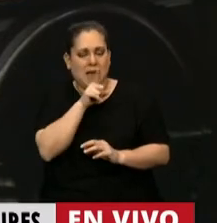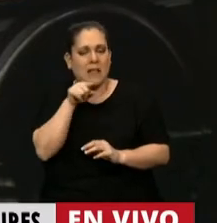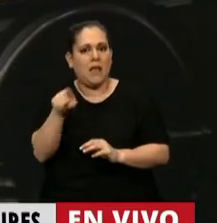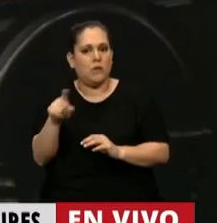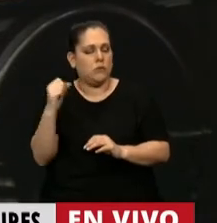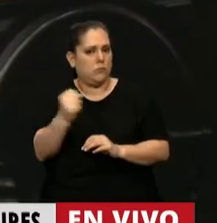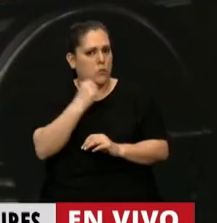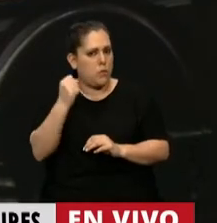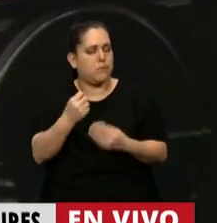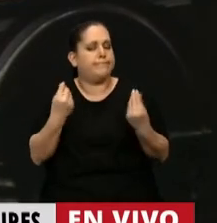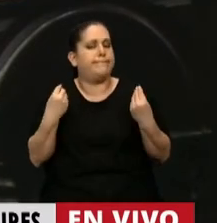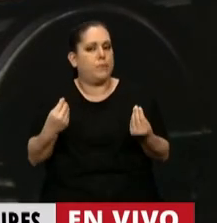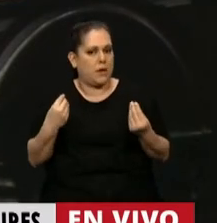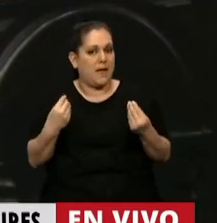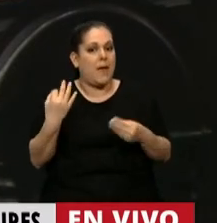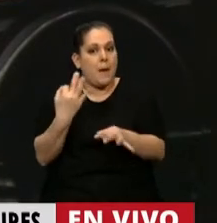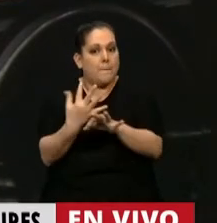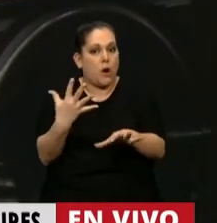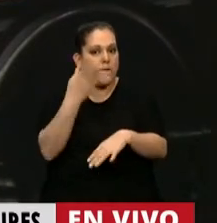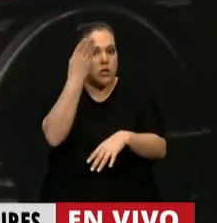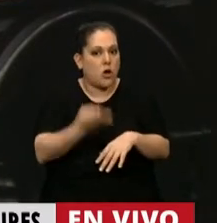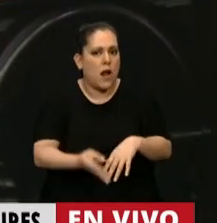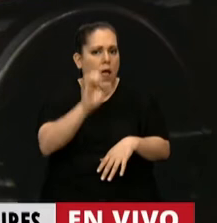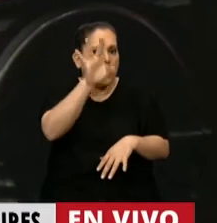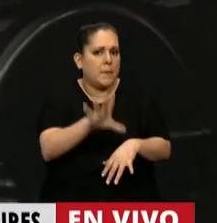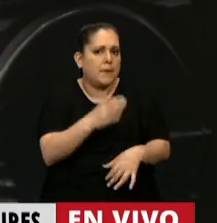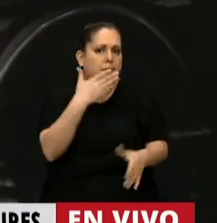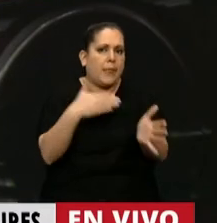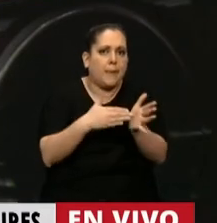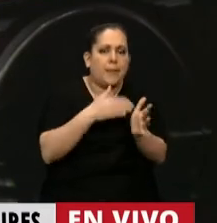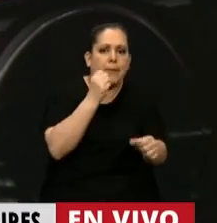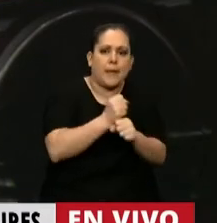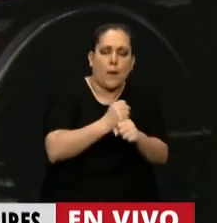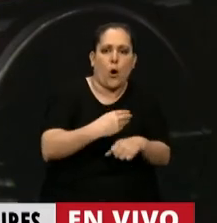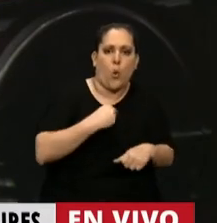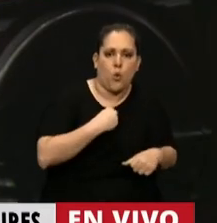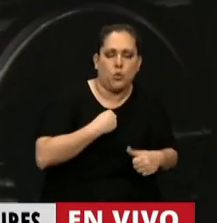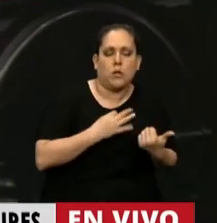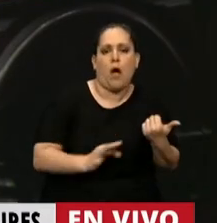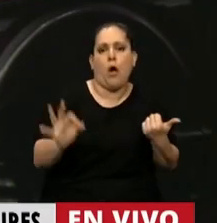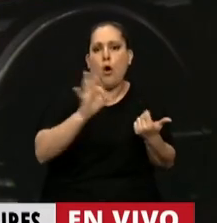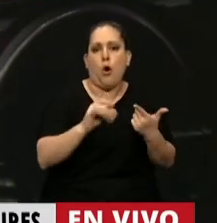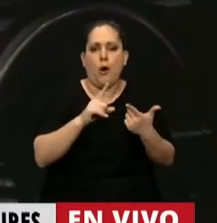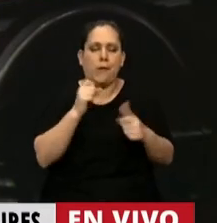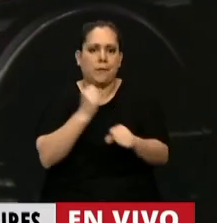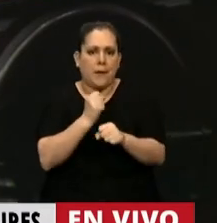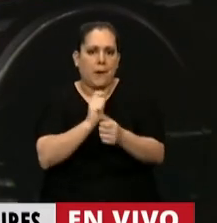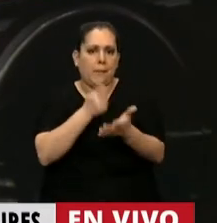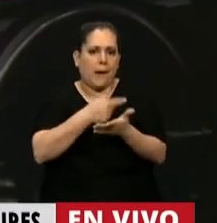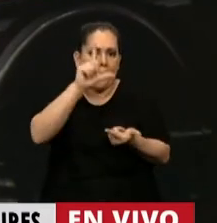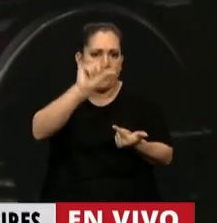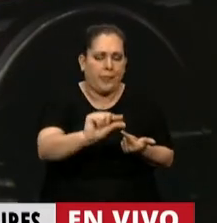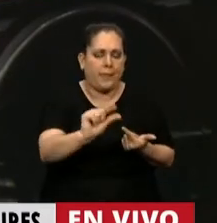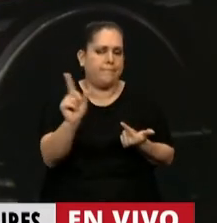porque la especialidad no puede depender del trabajo ad honorem o becario, incluso a